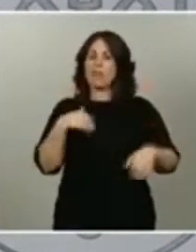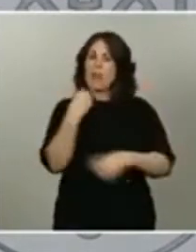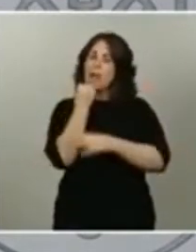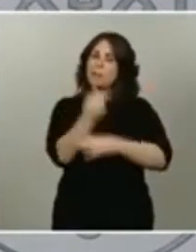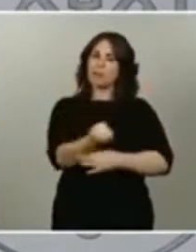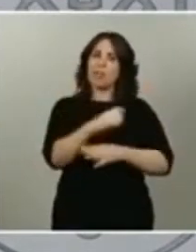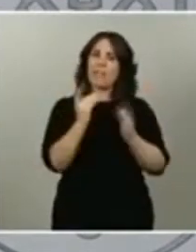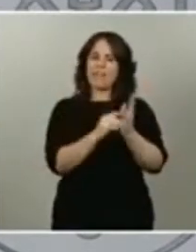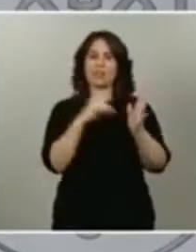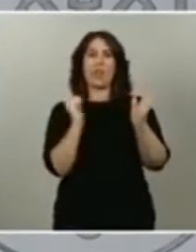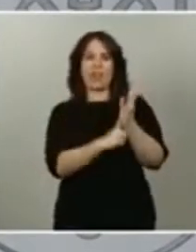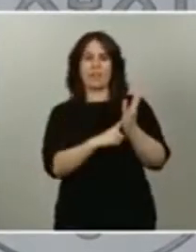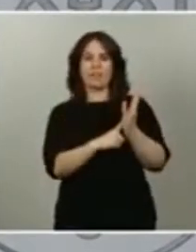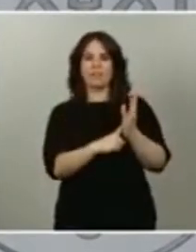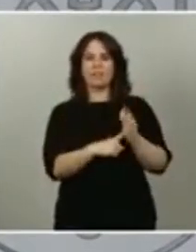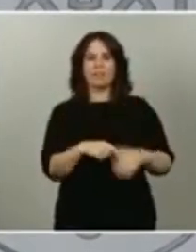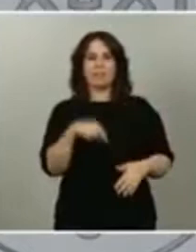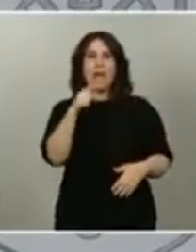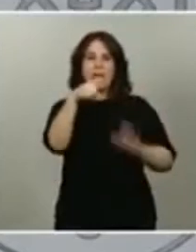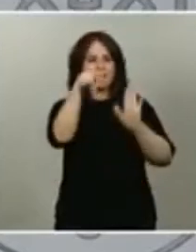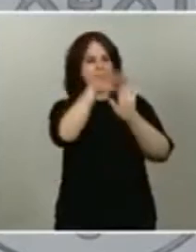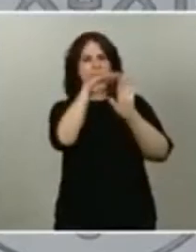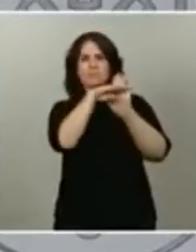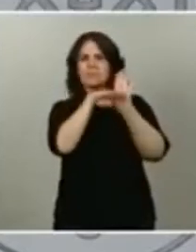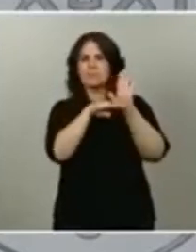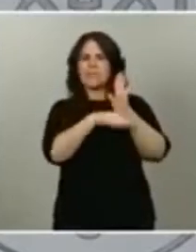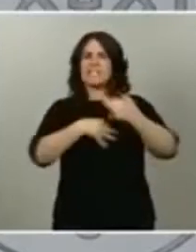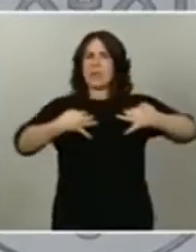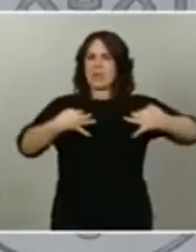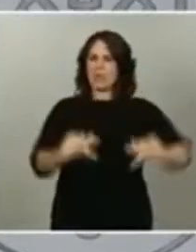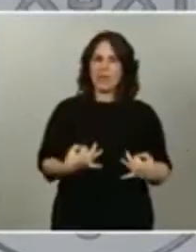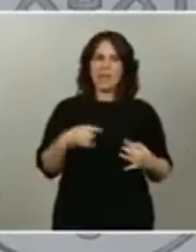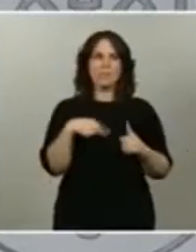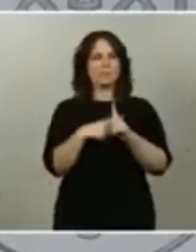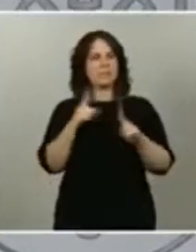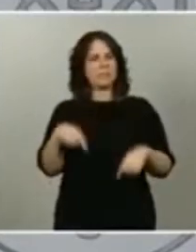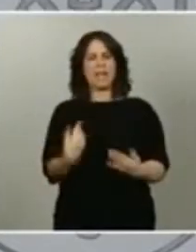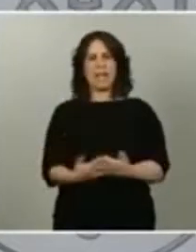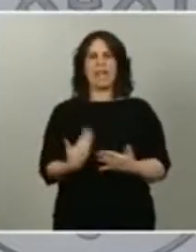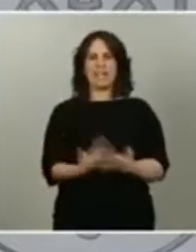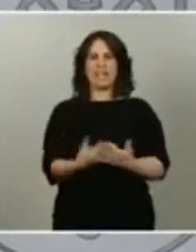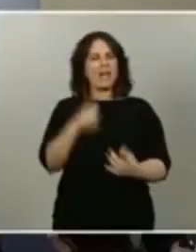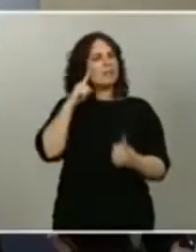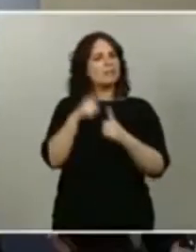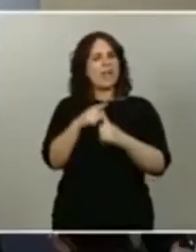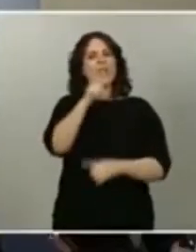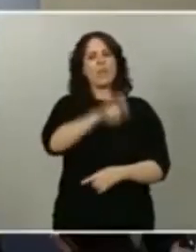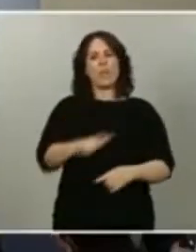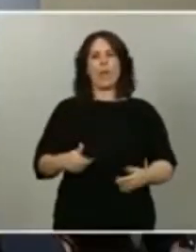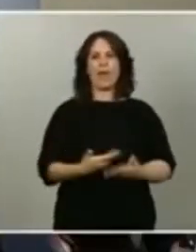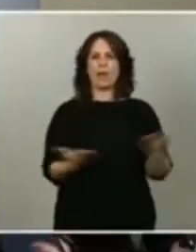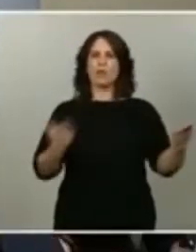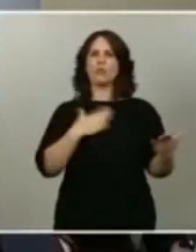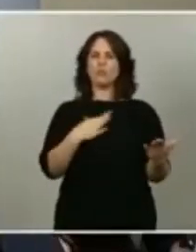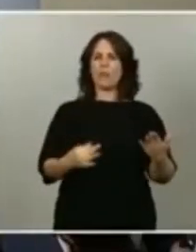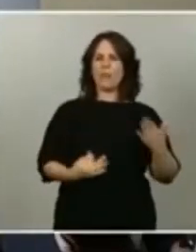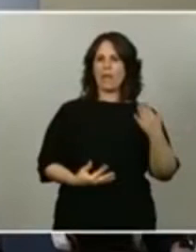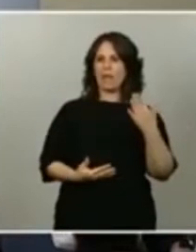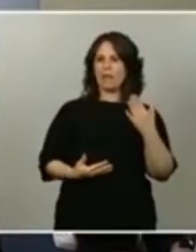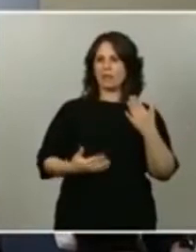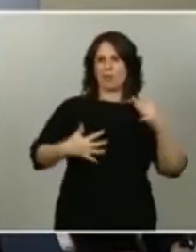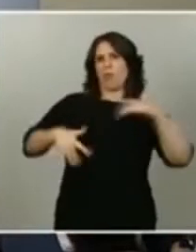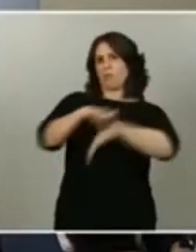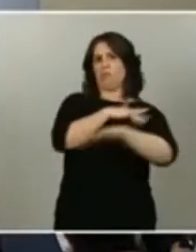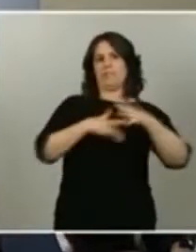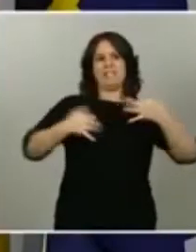en donde se establecen las condiciones de seguridad y de garantía para que los ciudadanos podamos transitar de forma segura hasta que se encuentre